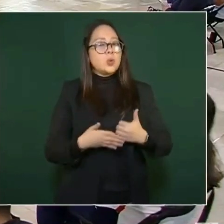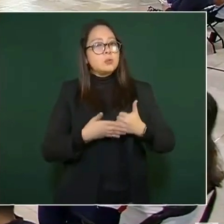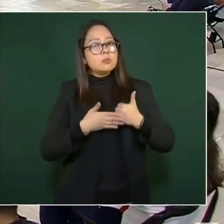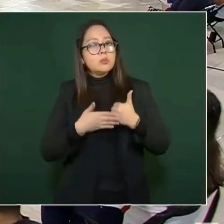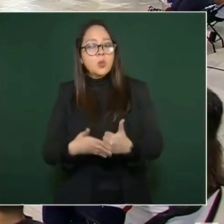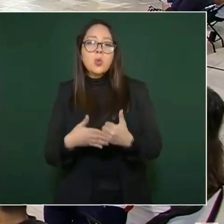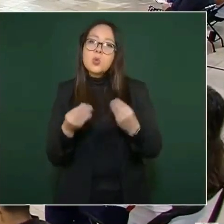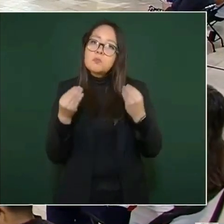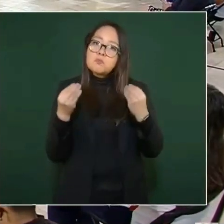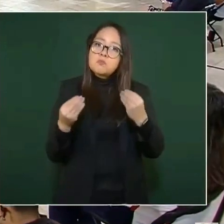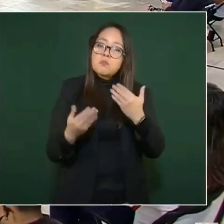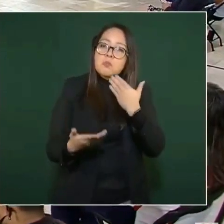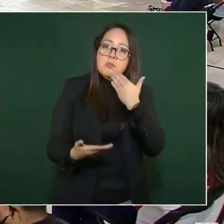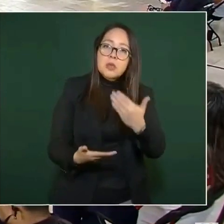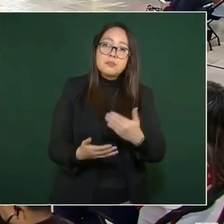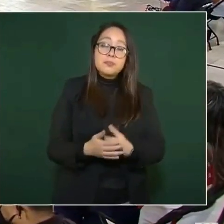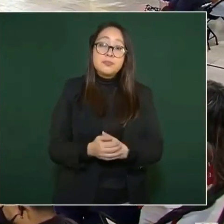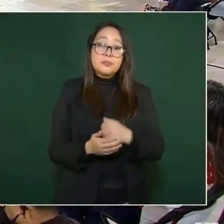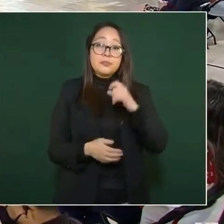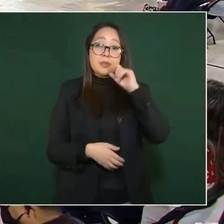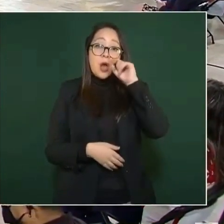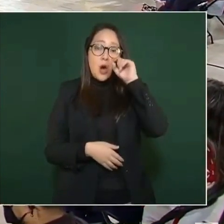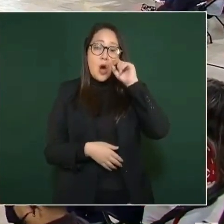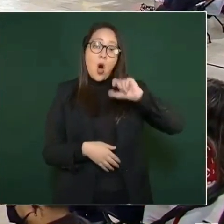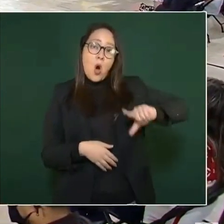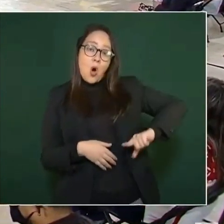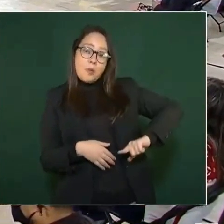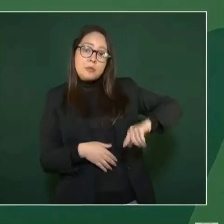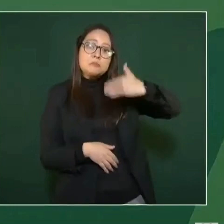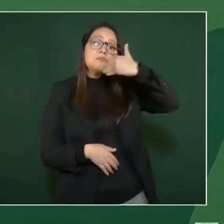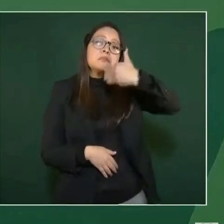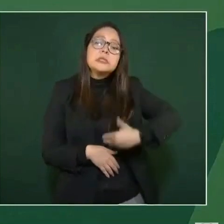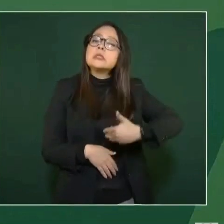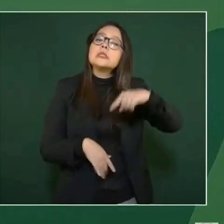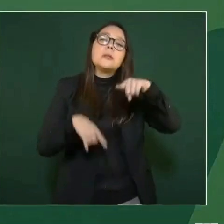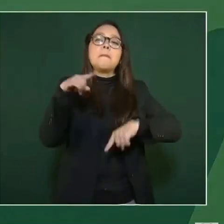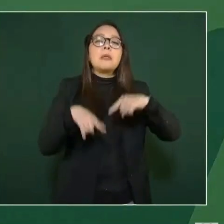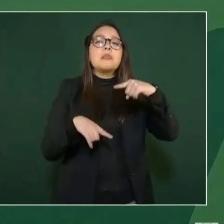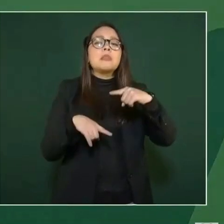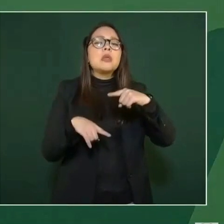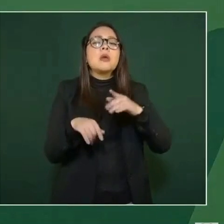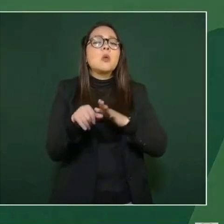Un buen gobierno depende de la honestidad.